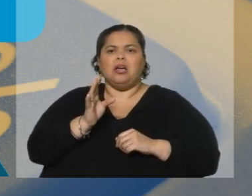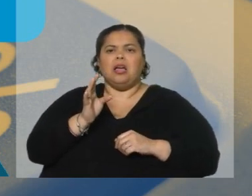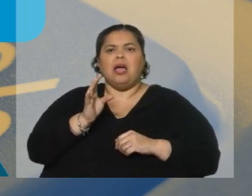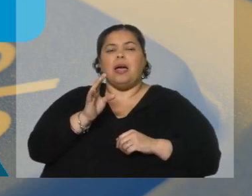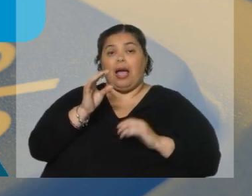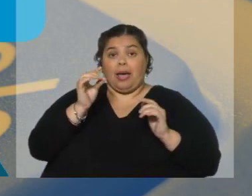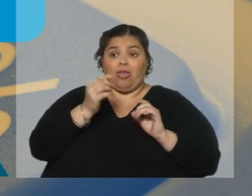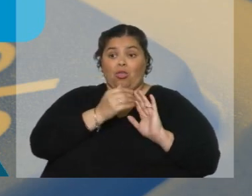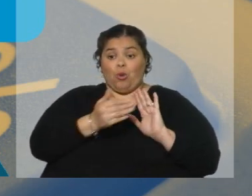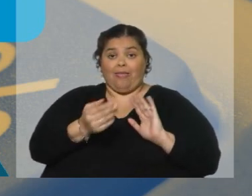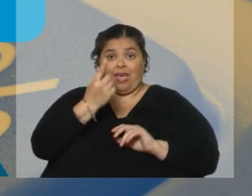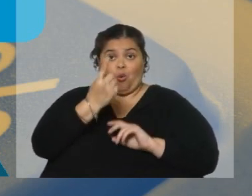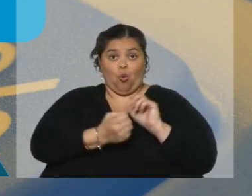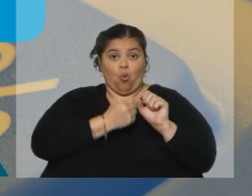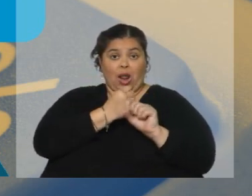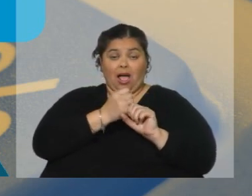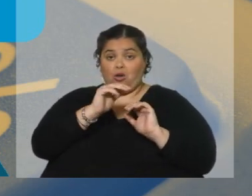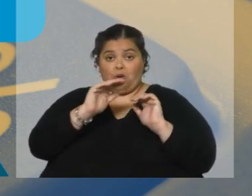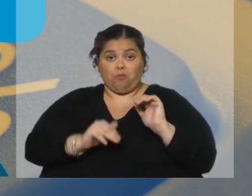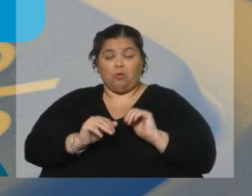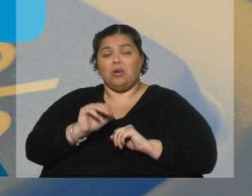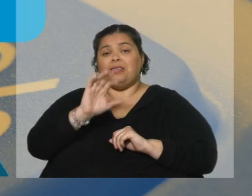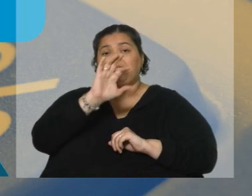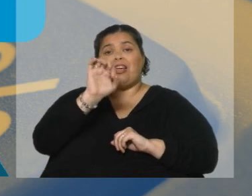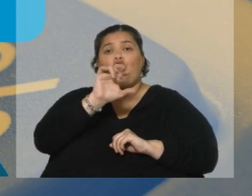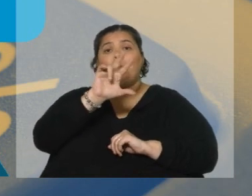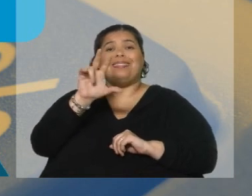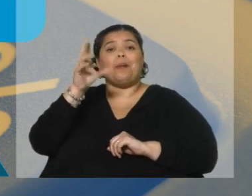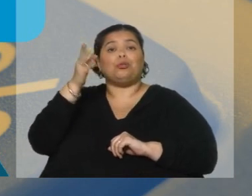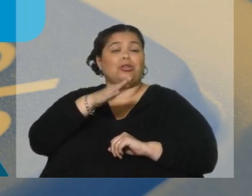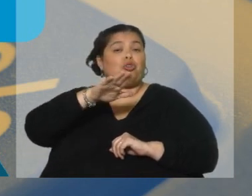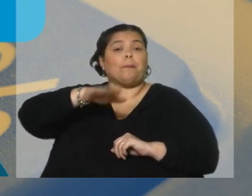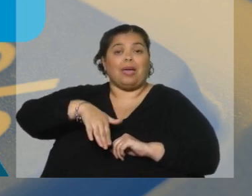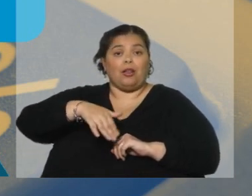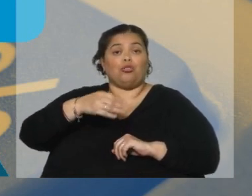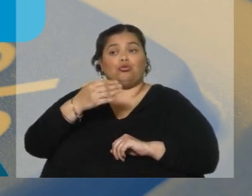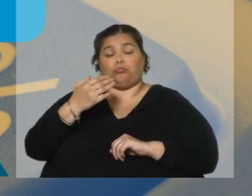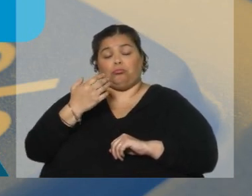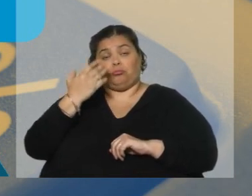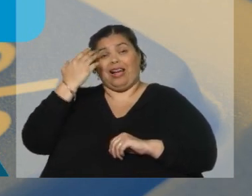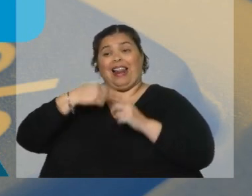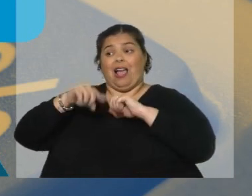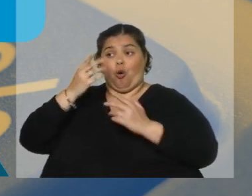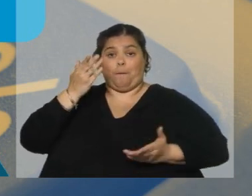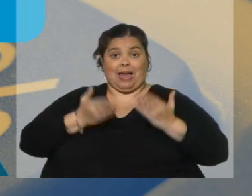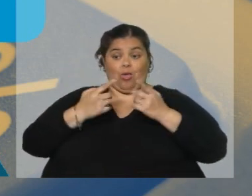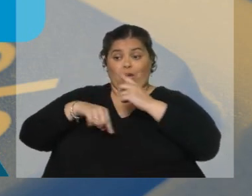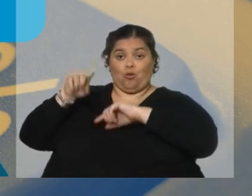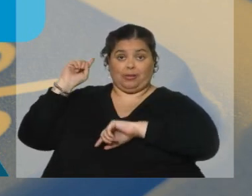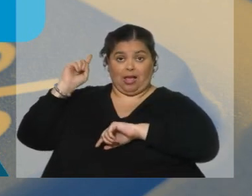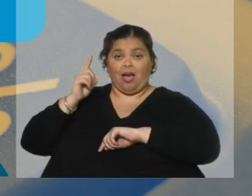tres décimas aproximadamente, junio contra junio del año anterior, de acuerdo con los relevamientos que lleva adelante